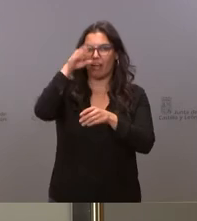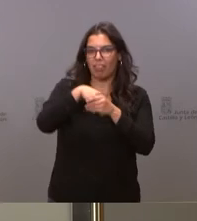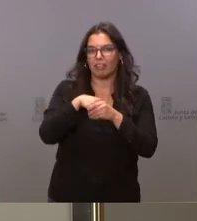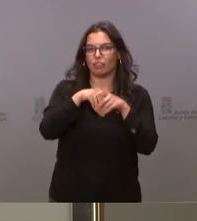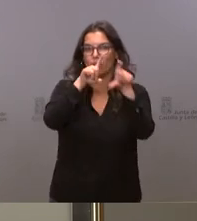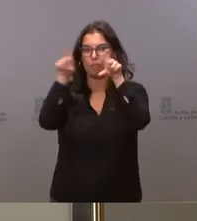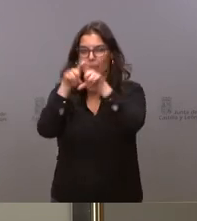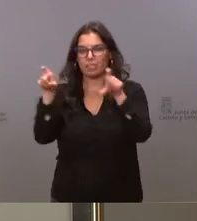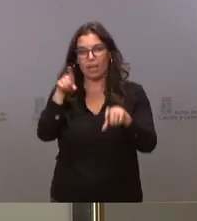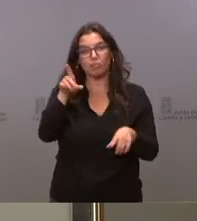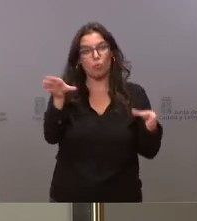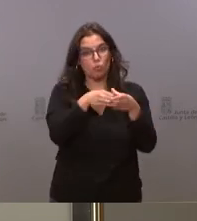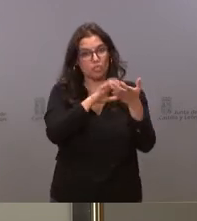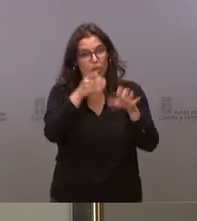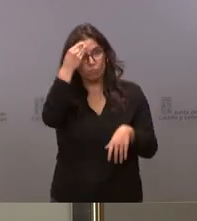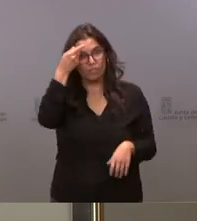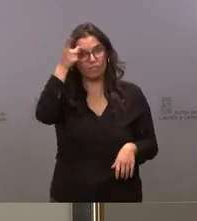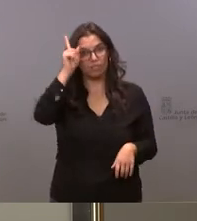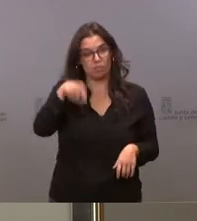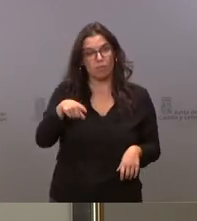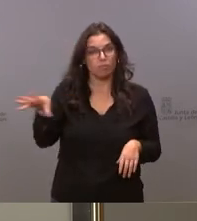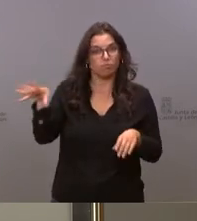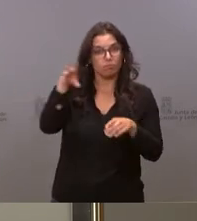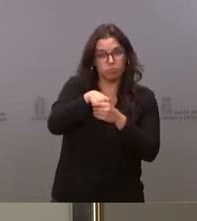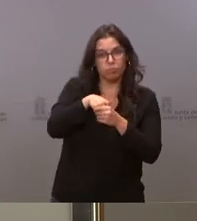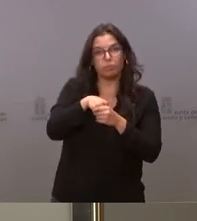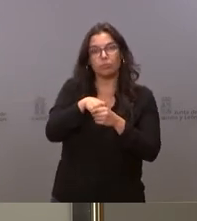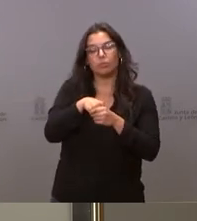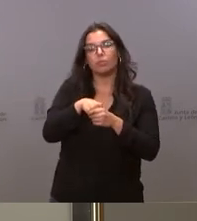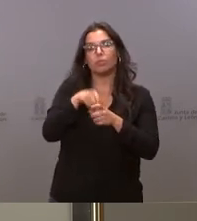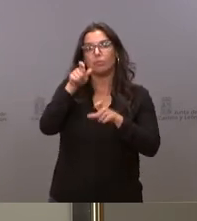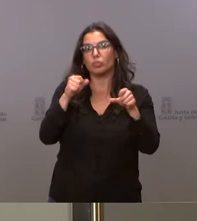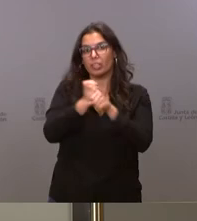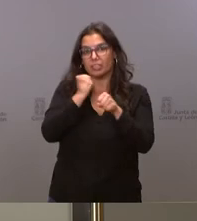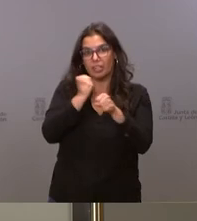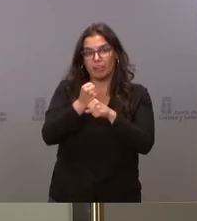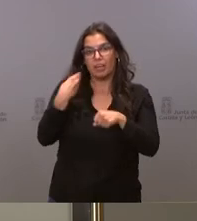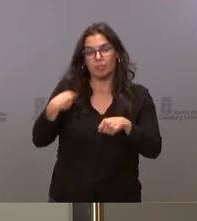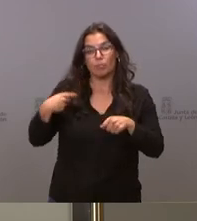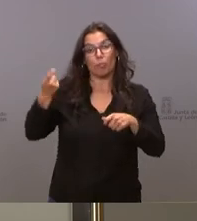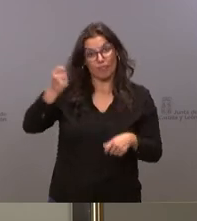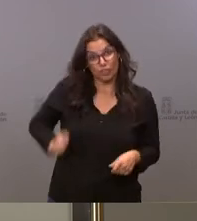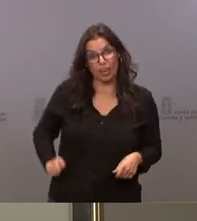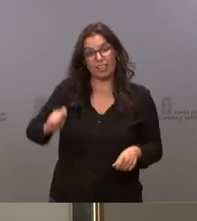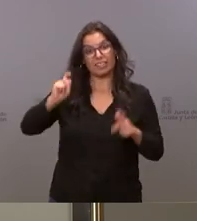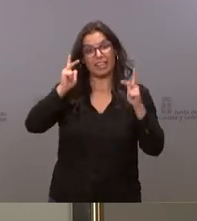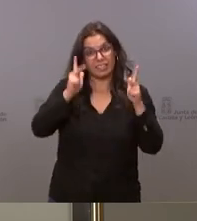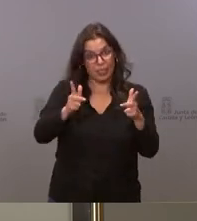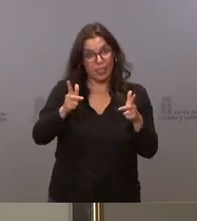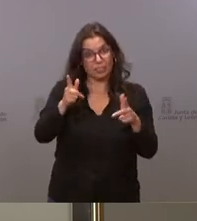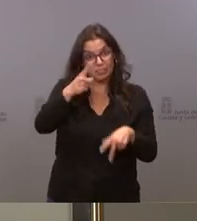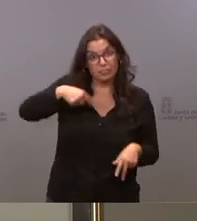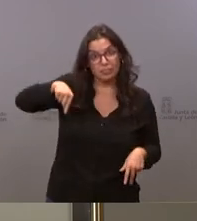partidaria de incorporar también a la plantilla de trabajadores que cuida de los mayores que viven en las